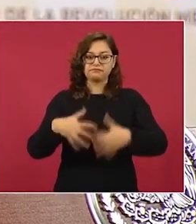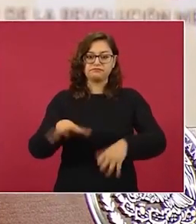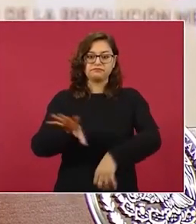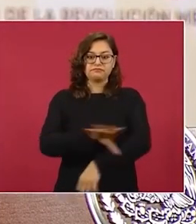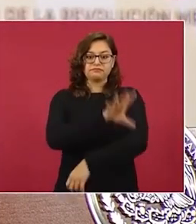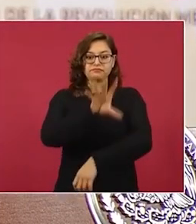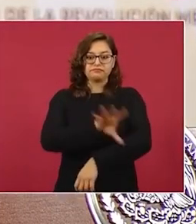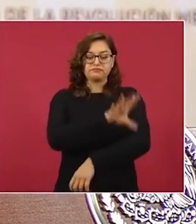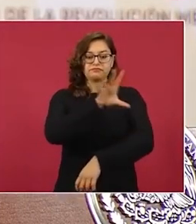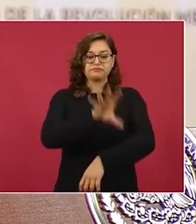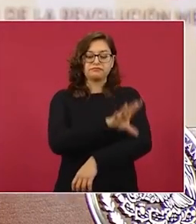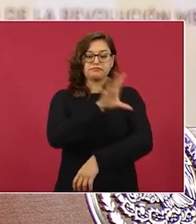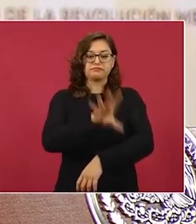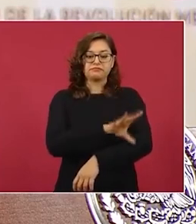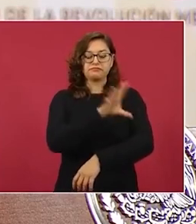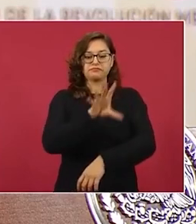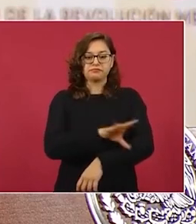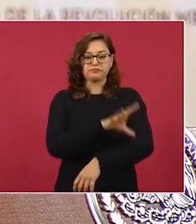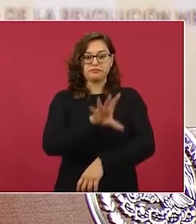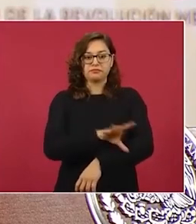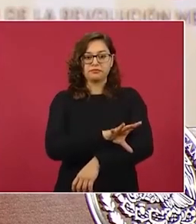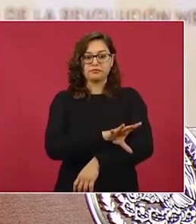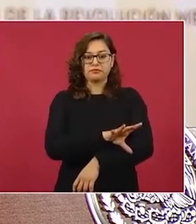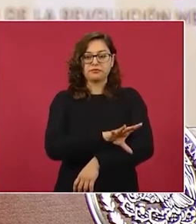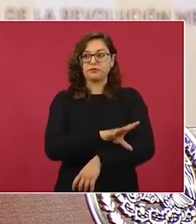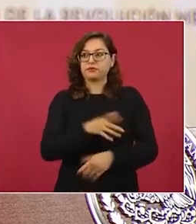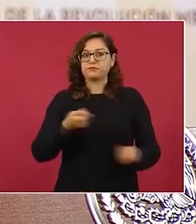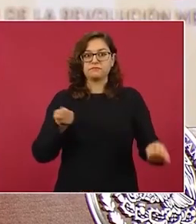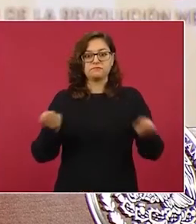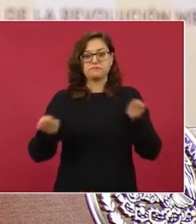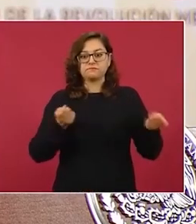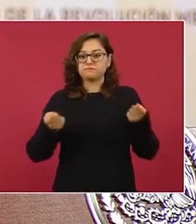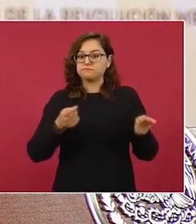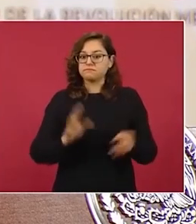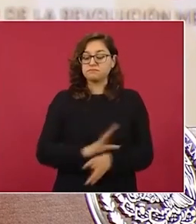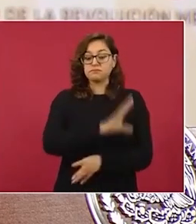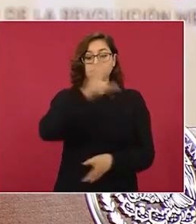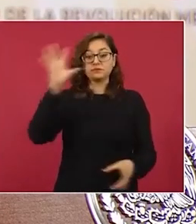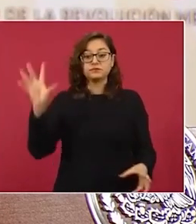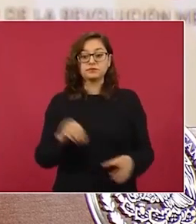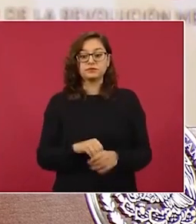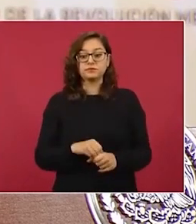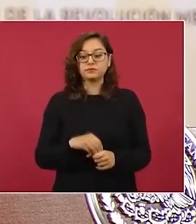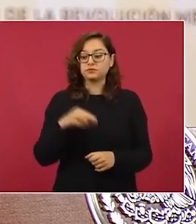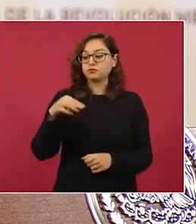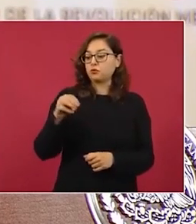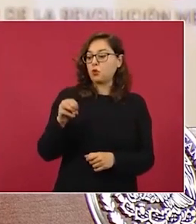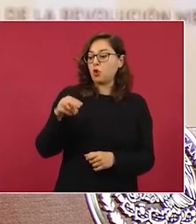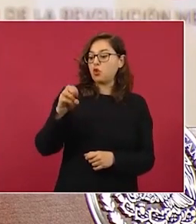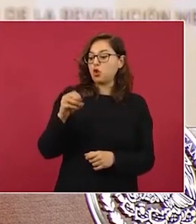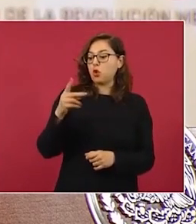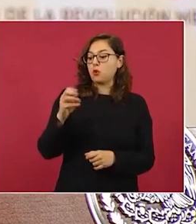surgida durante el periodo neoliberal.